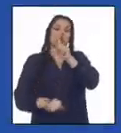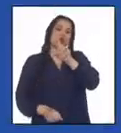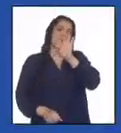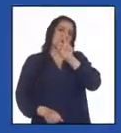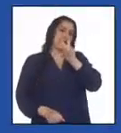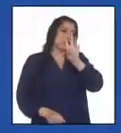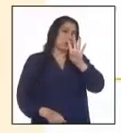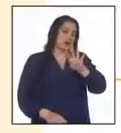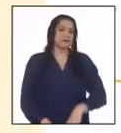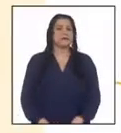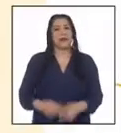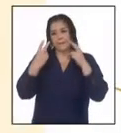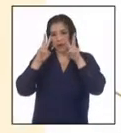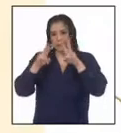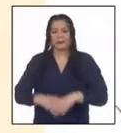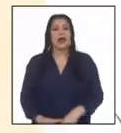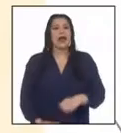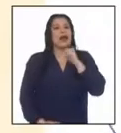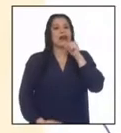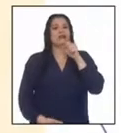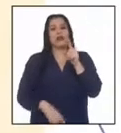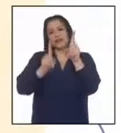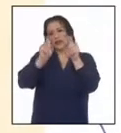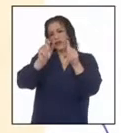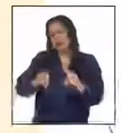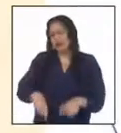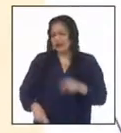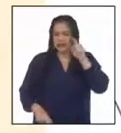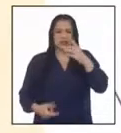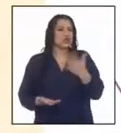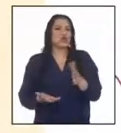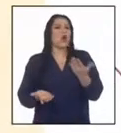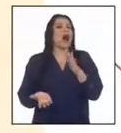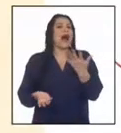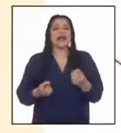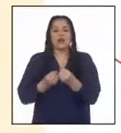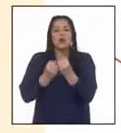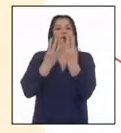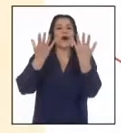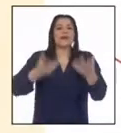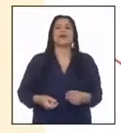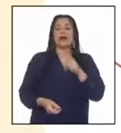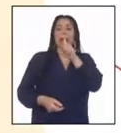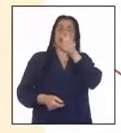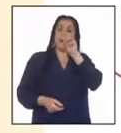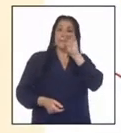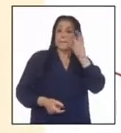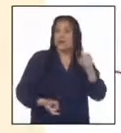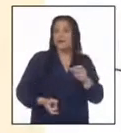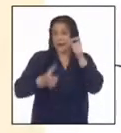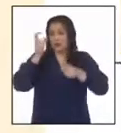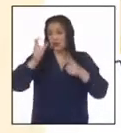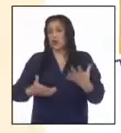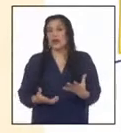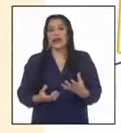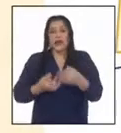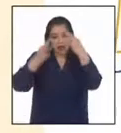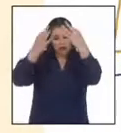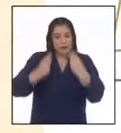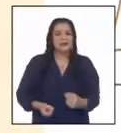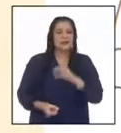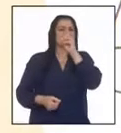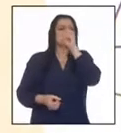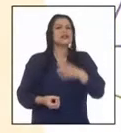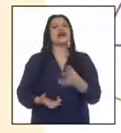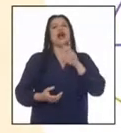manera. La falta de censo no consiente ofrecer cifras exactas referidas a mil habitantes. Los datos estadísticos dan la cifra